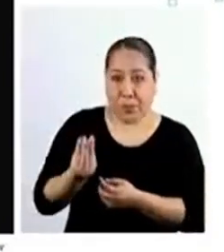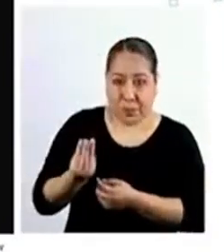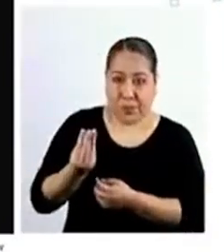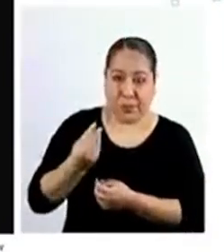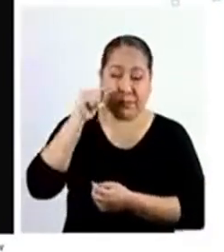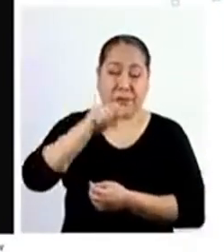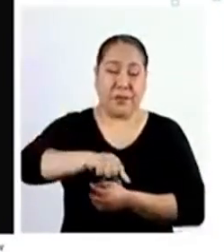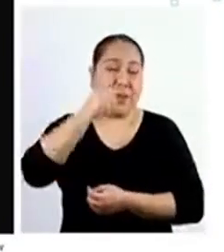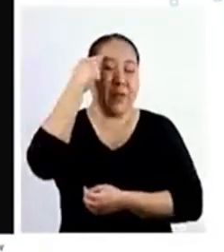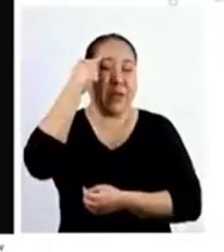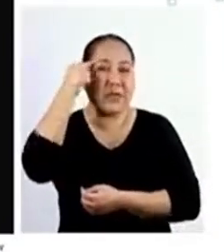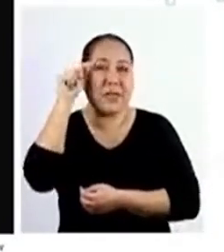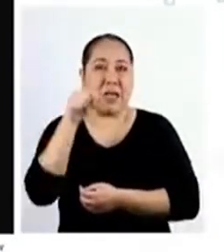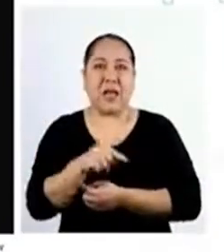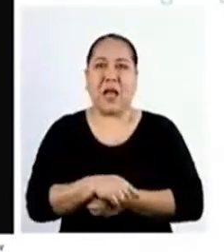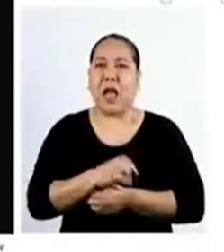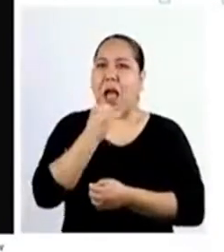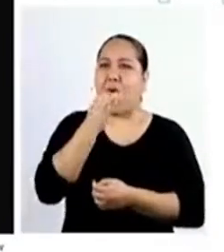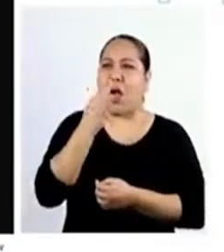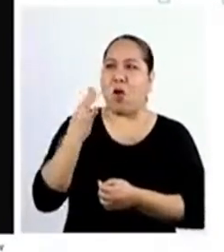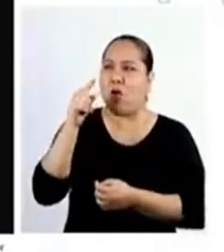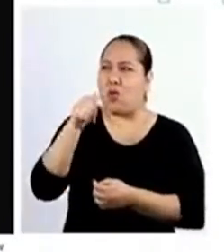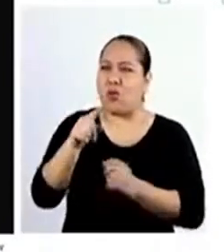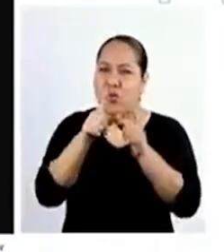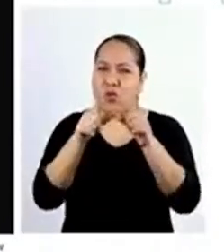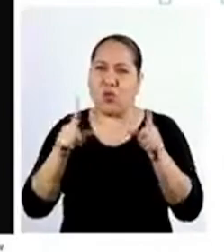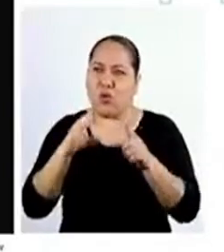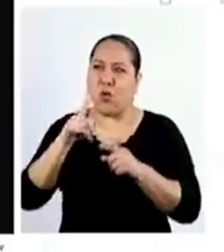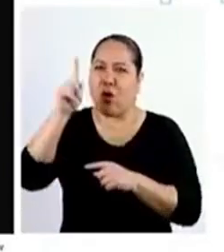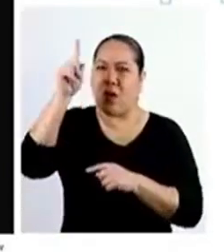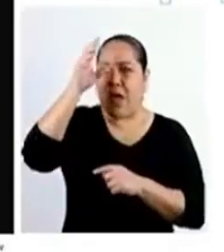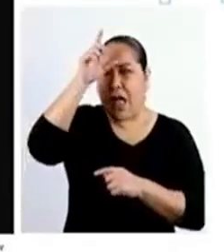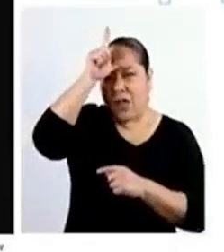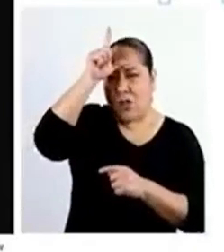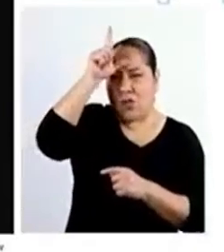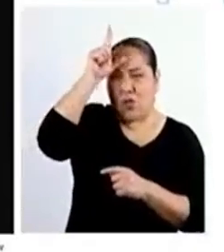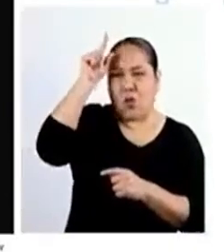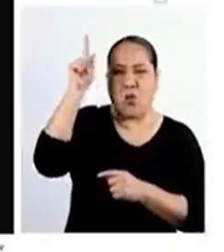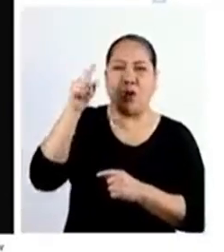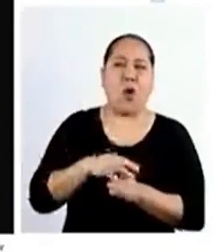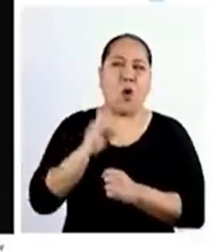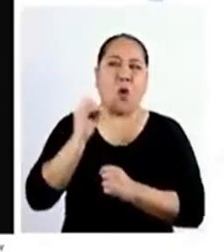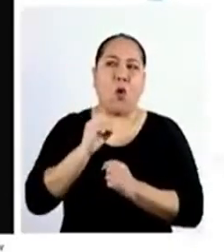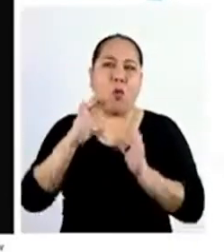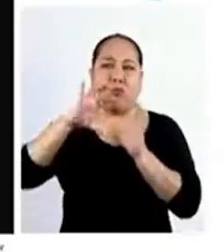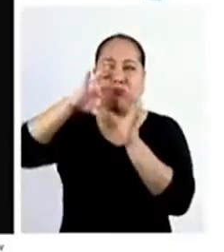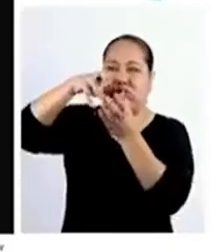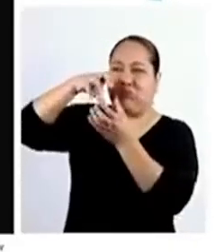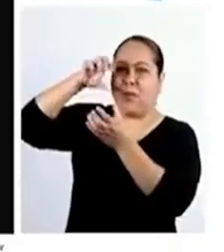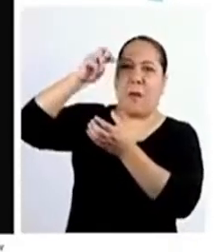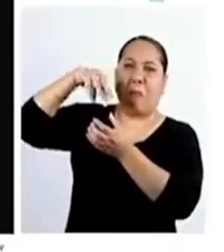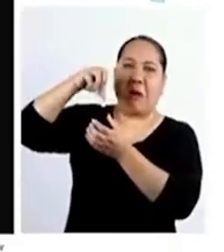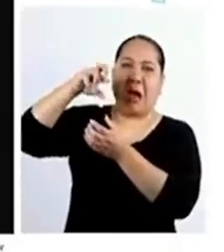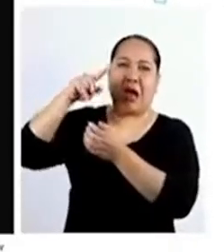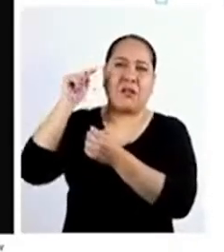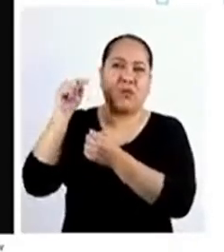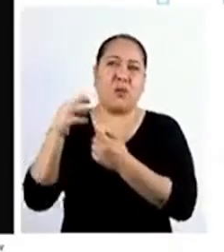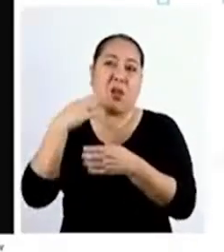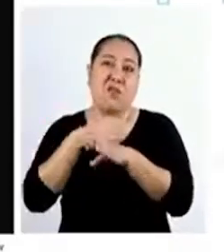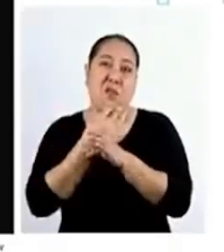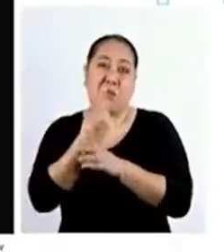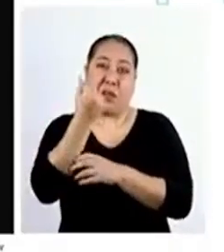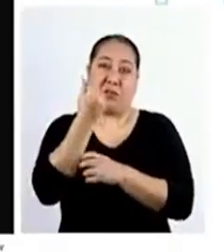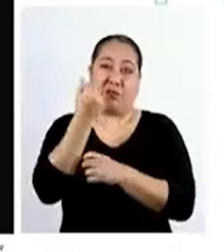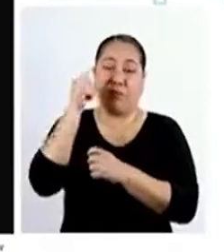Podríamos imaginar alguna colonia en la Luna o en Marte O en el espacio En donde tengan un tipo de sistema